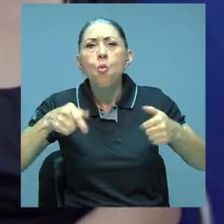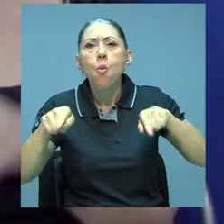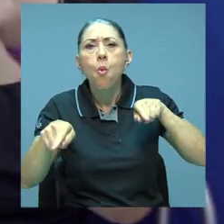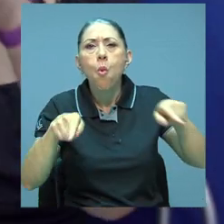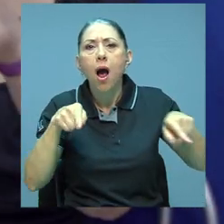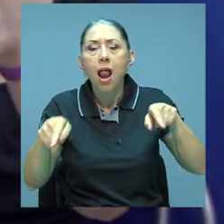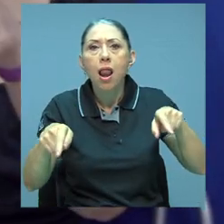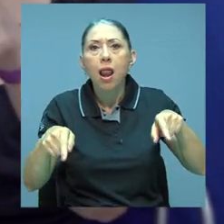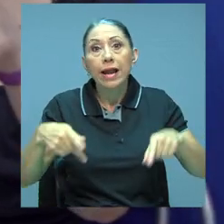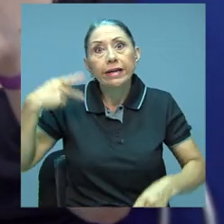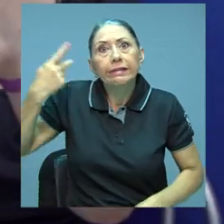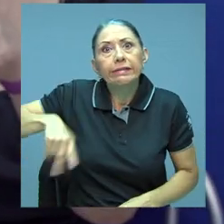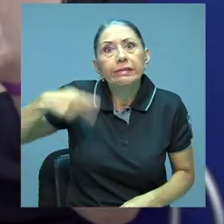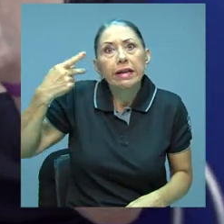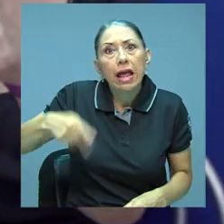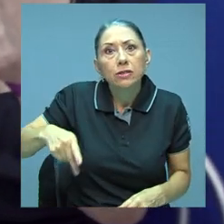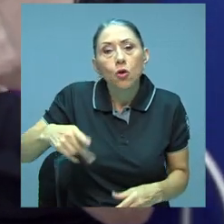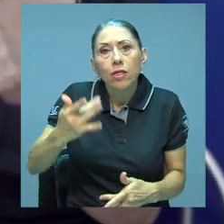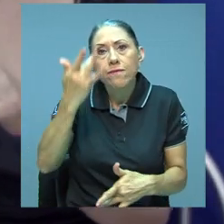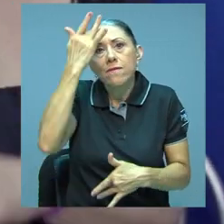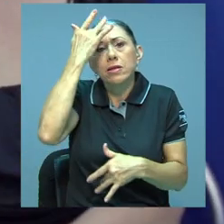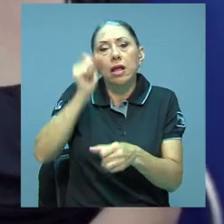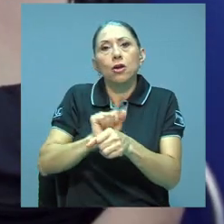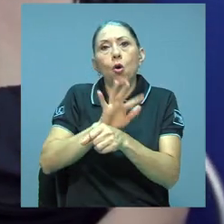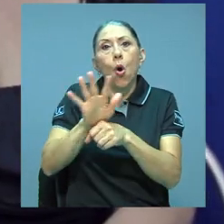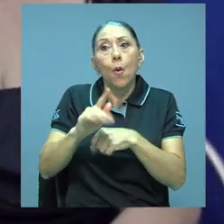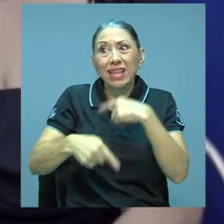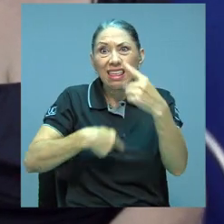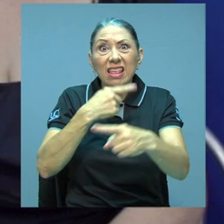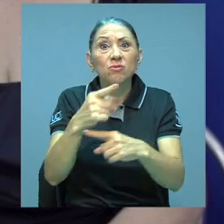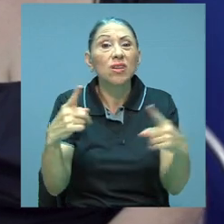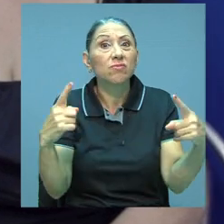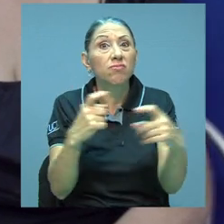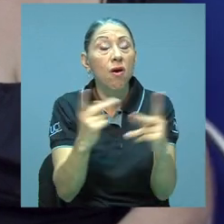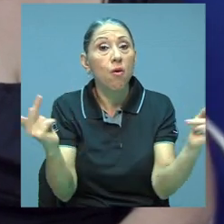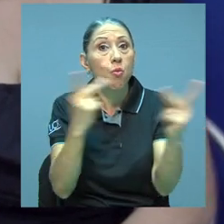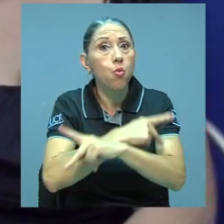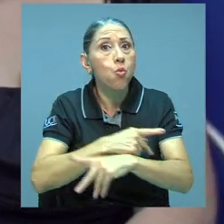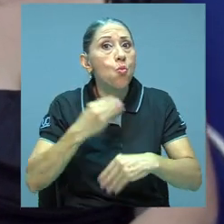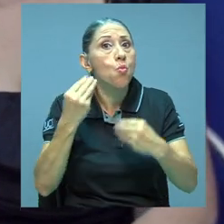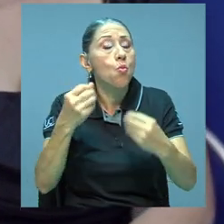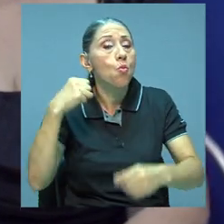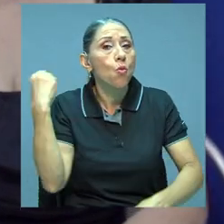el riesgo de infectarse por COVID y complicarse es altísimo.